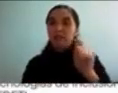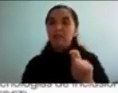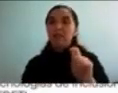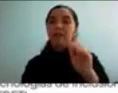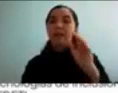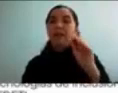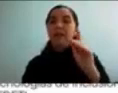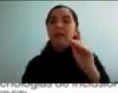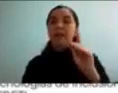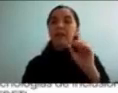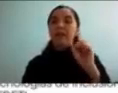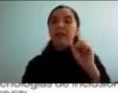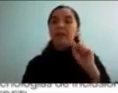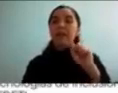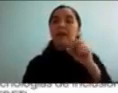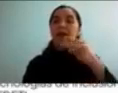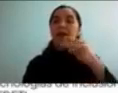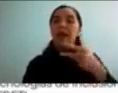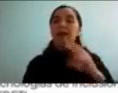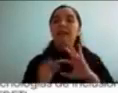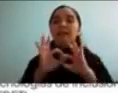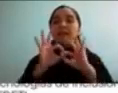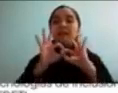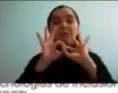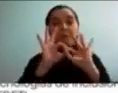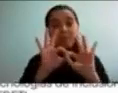gracias por prestar atención y esto es todo